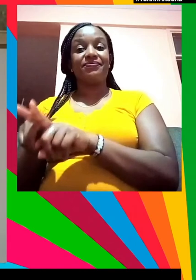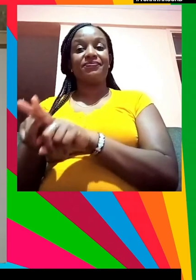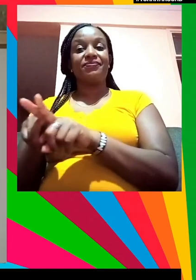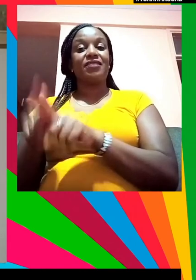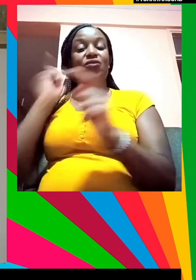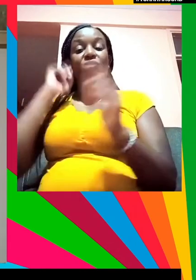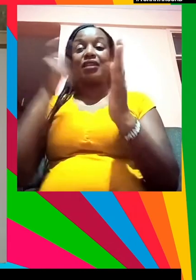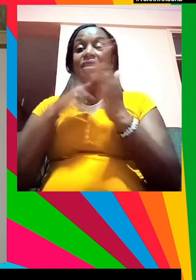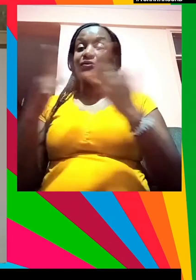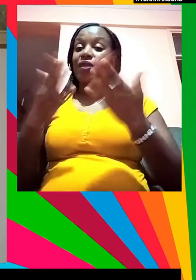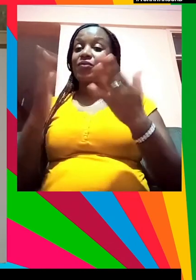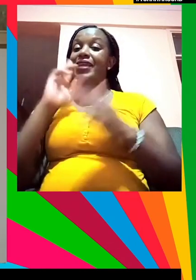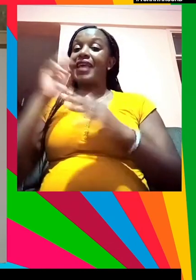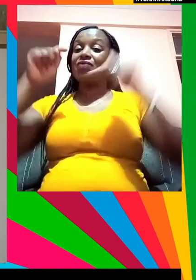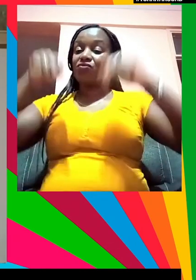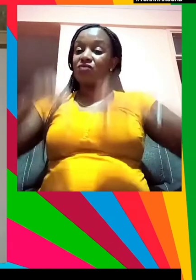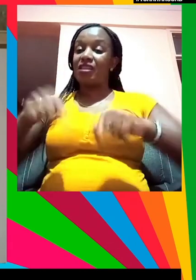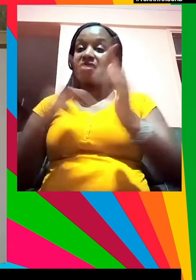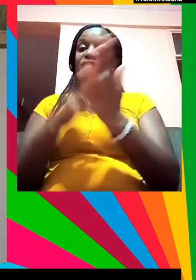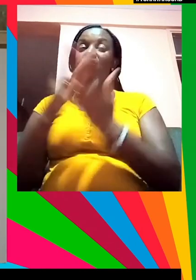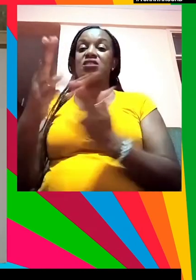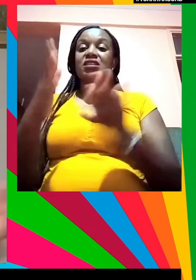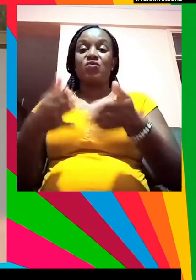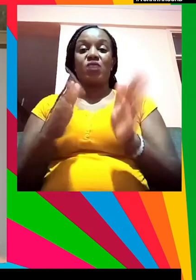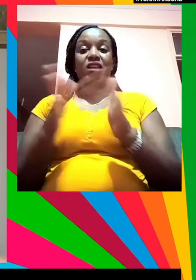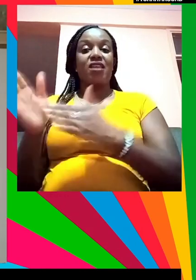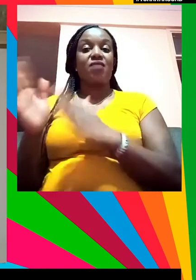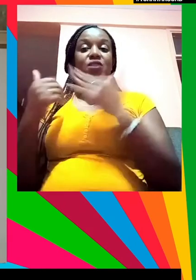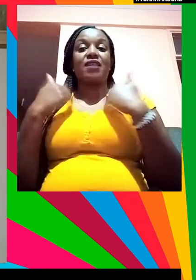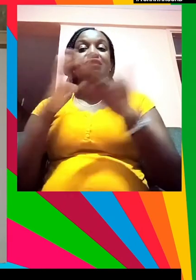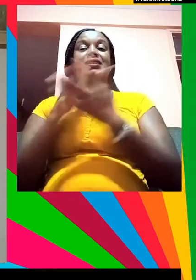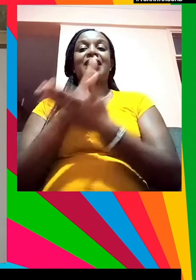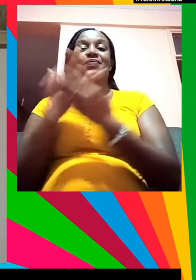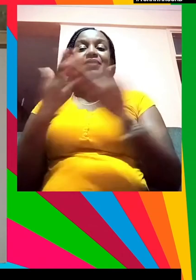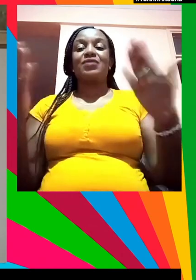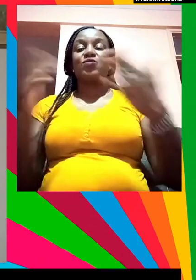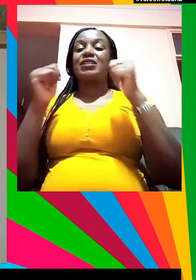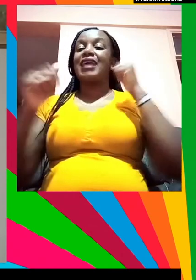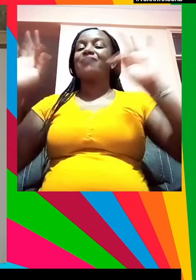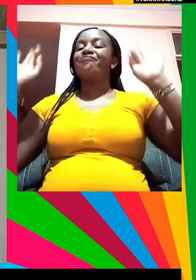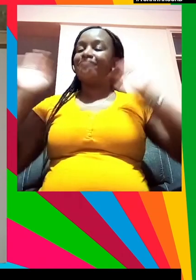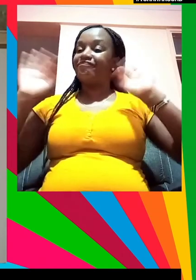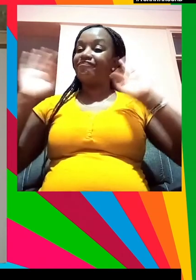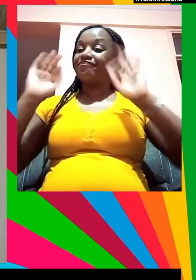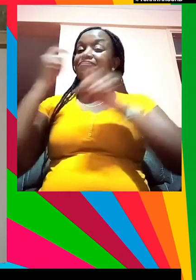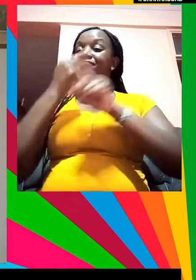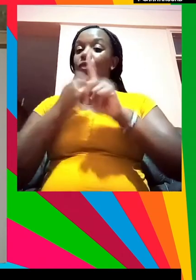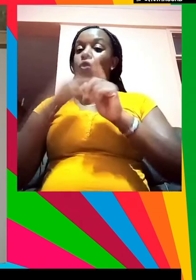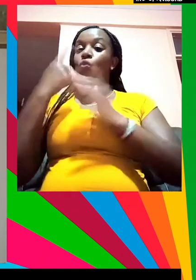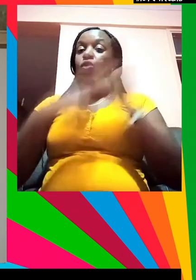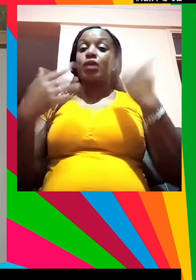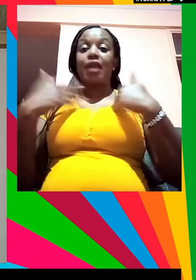hoy de una forma honesta hay cosas increíbles en cuanto a lo que hemos podido hacer